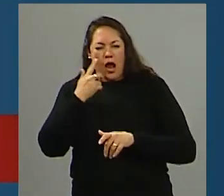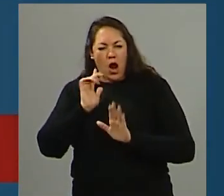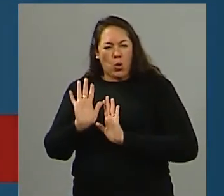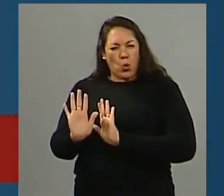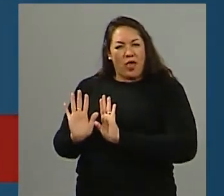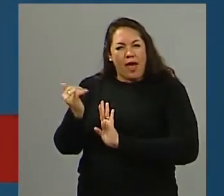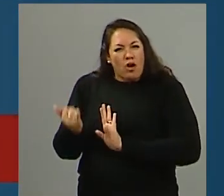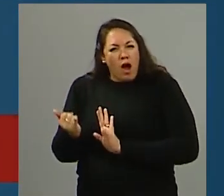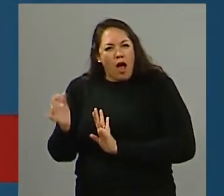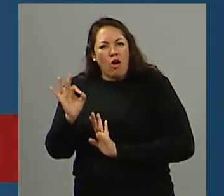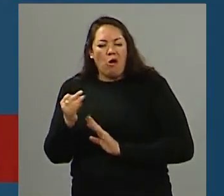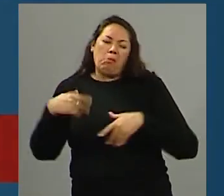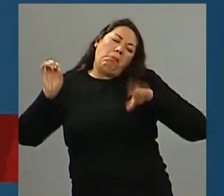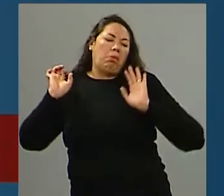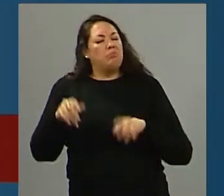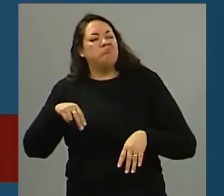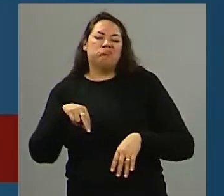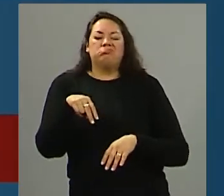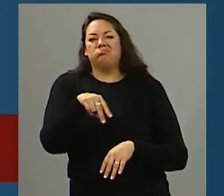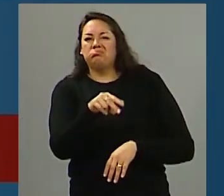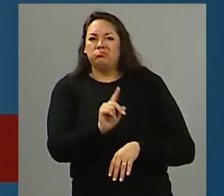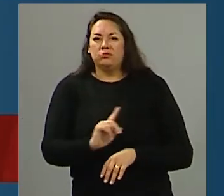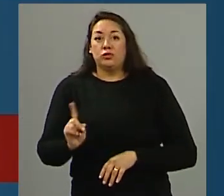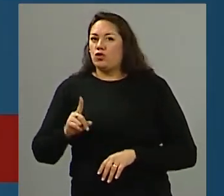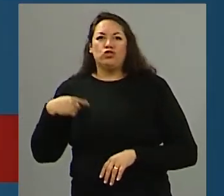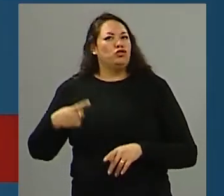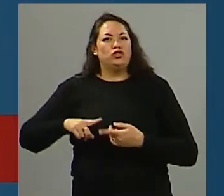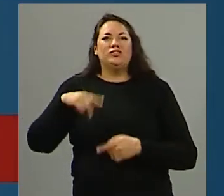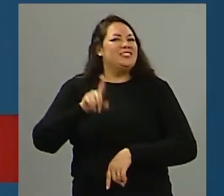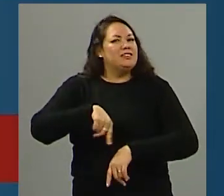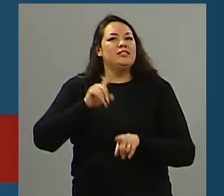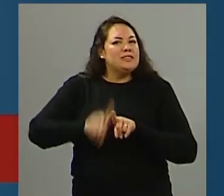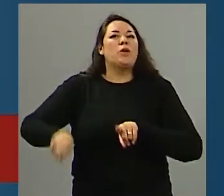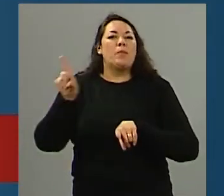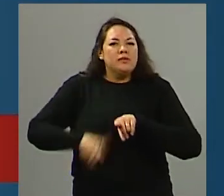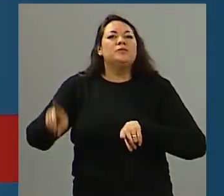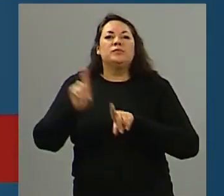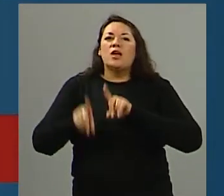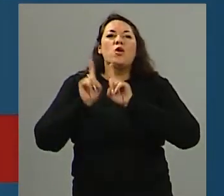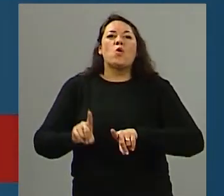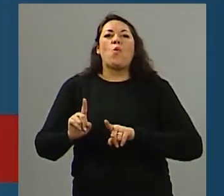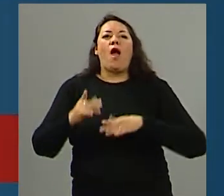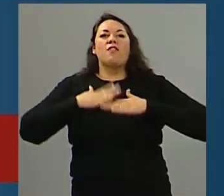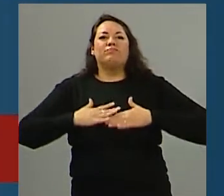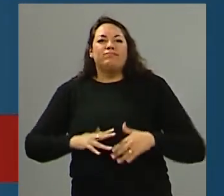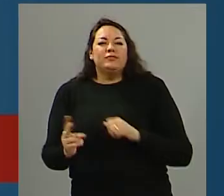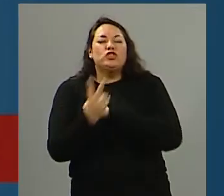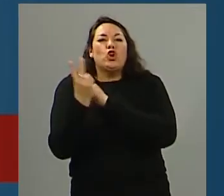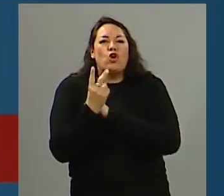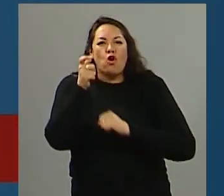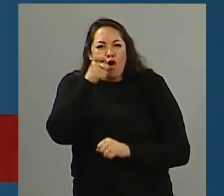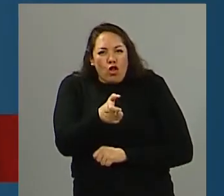¿Tiene eso presente? Sí, sí, todo el tiempo. Por eso te decía, aparte de la campaña publicitaria grande que hace el estado